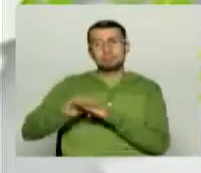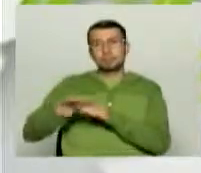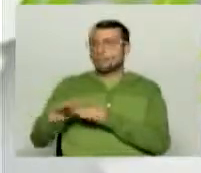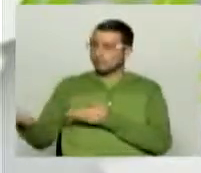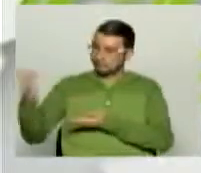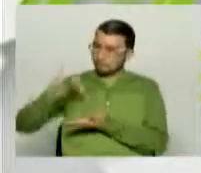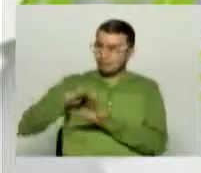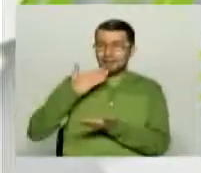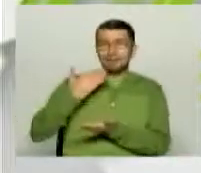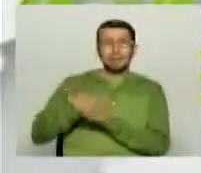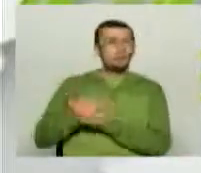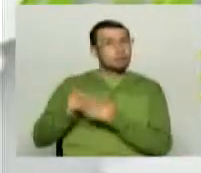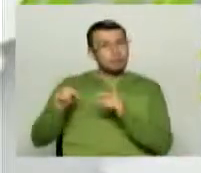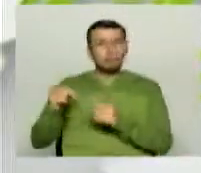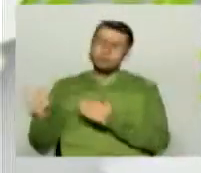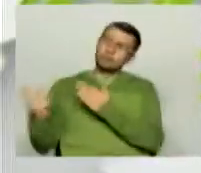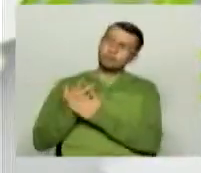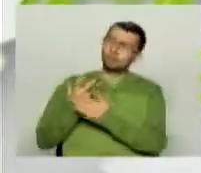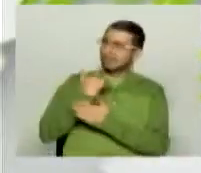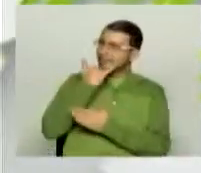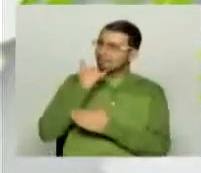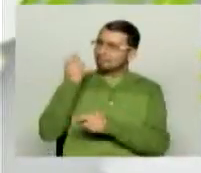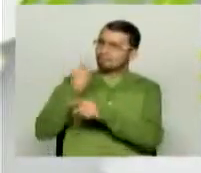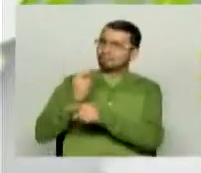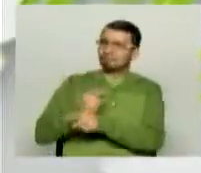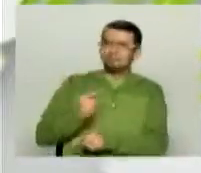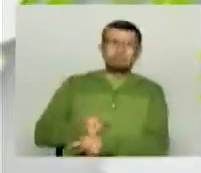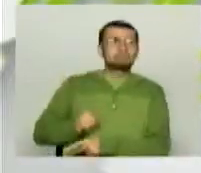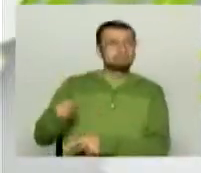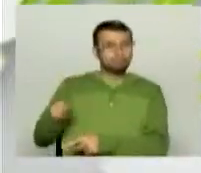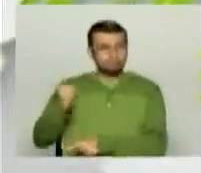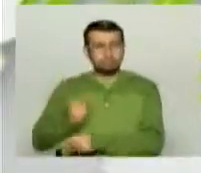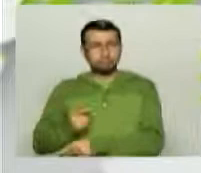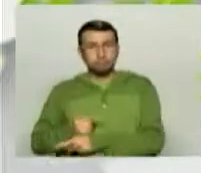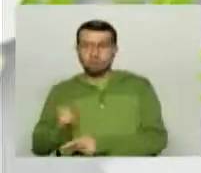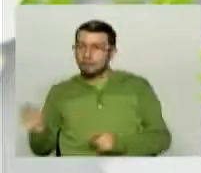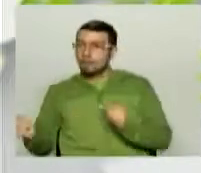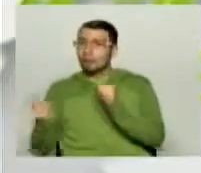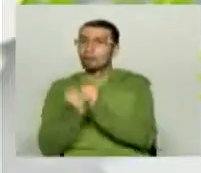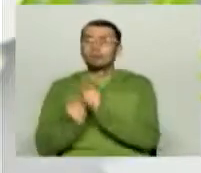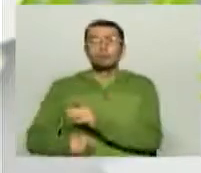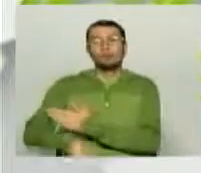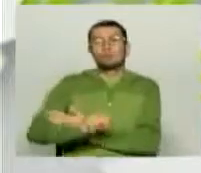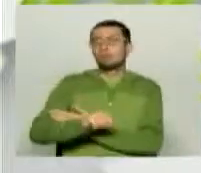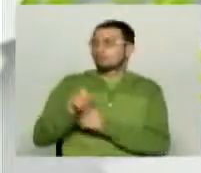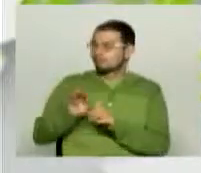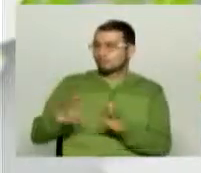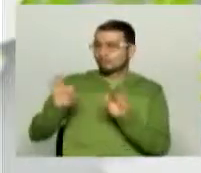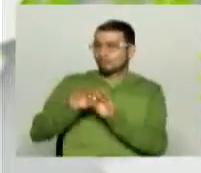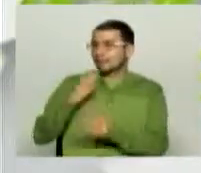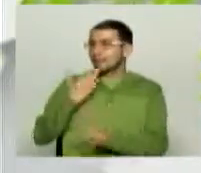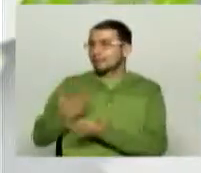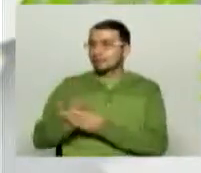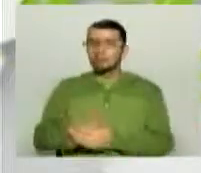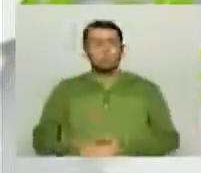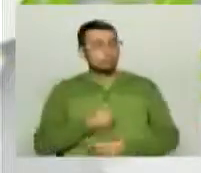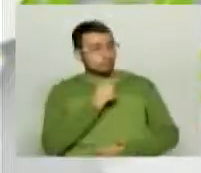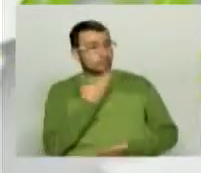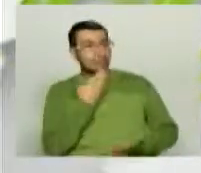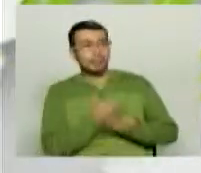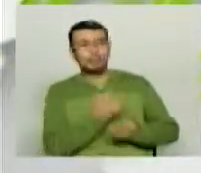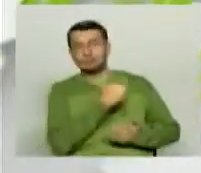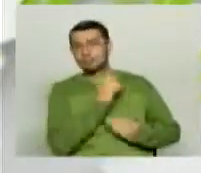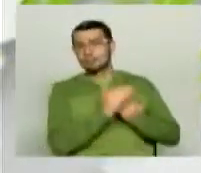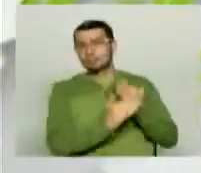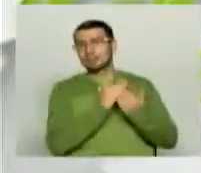telecafé y pues colocarnos al día con todo lo que acontece en este encuentro futbolístico tan importante Jimena muy amable por la invitación